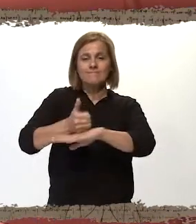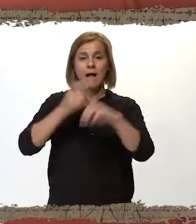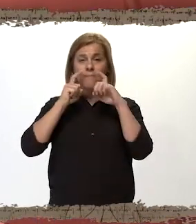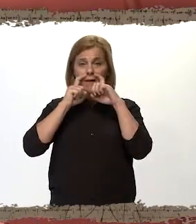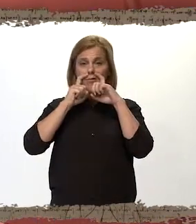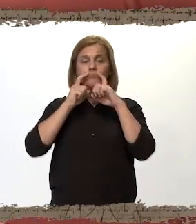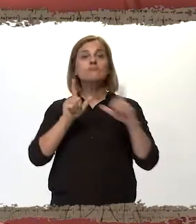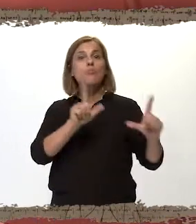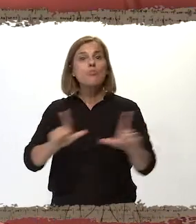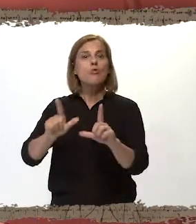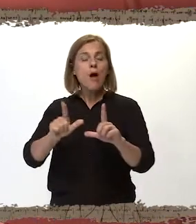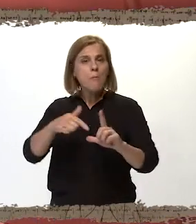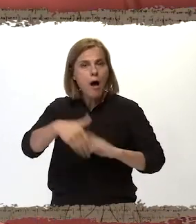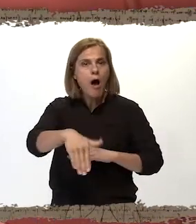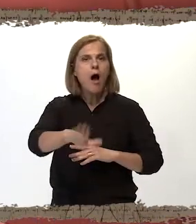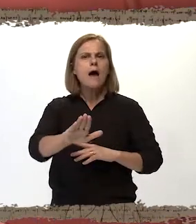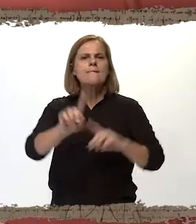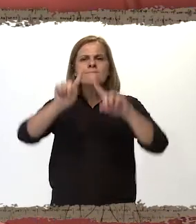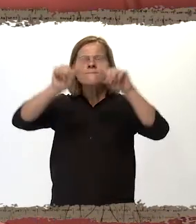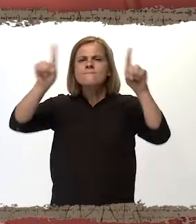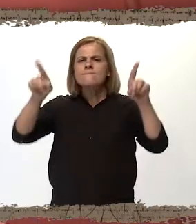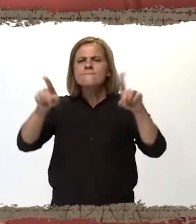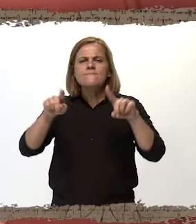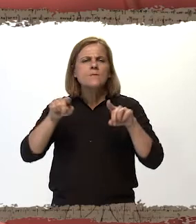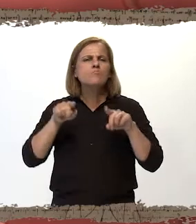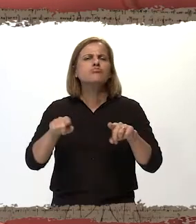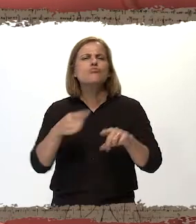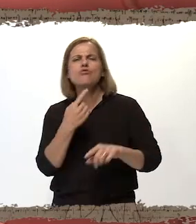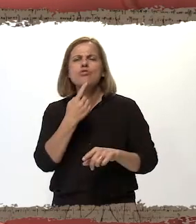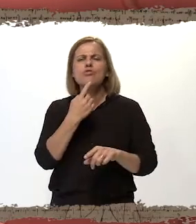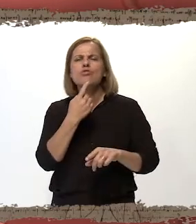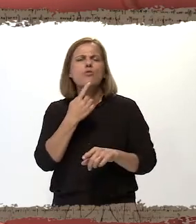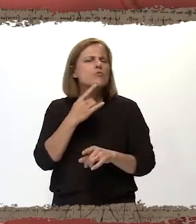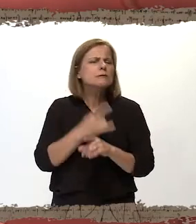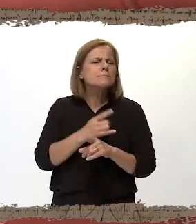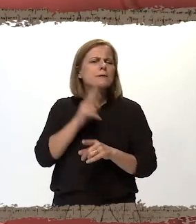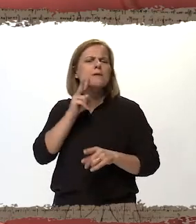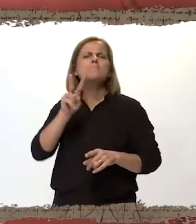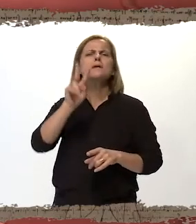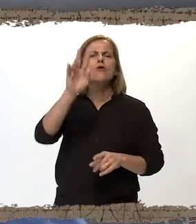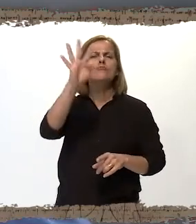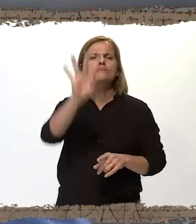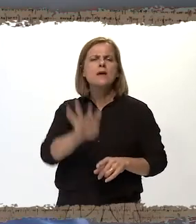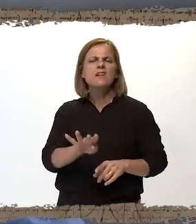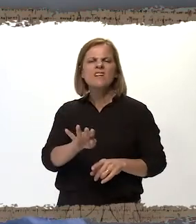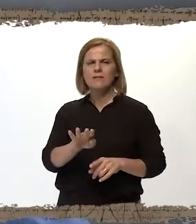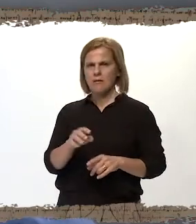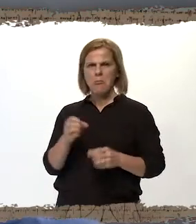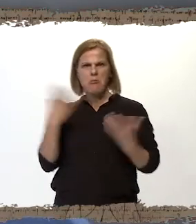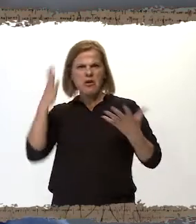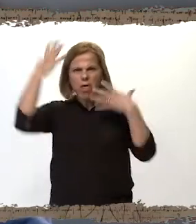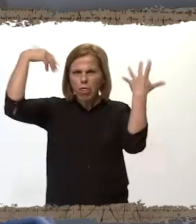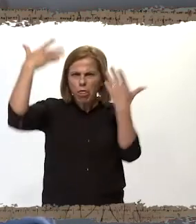vamos a responder una pregunta que siempre me apareció cuando me miro en el espejo. ¿Por qué estoy tan